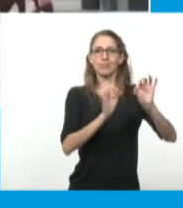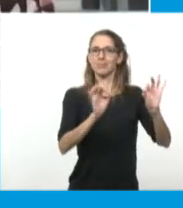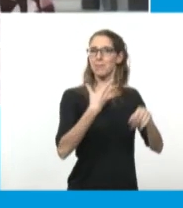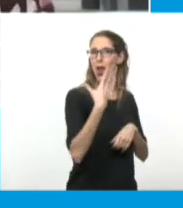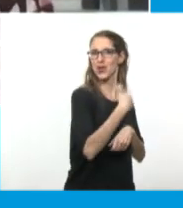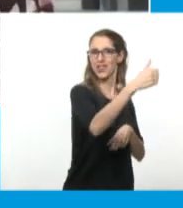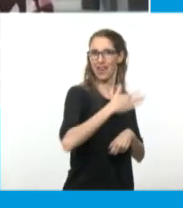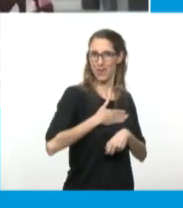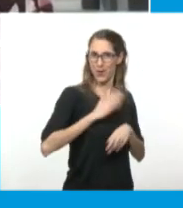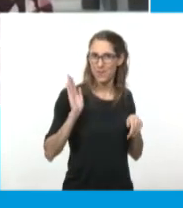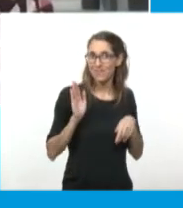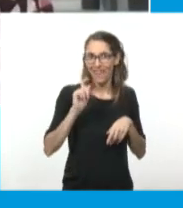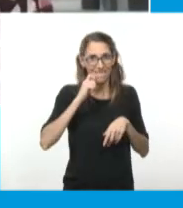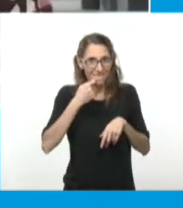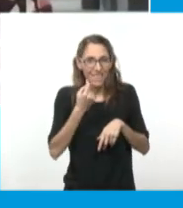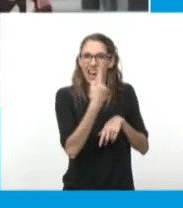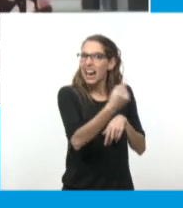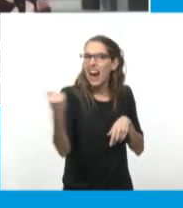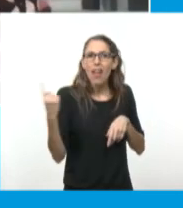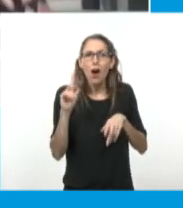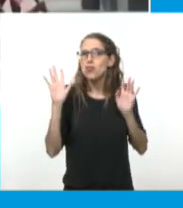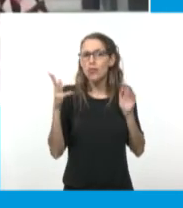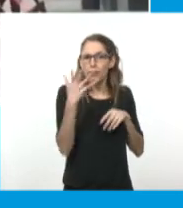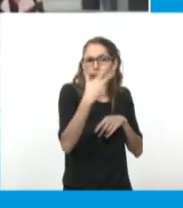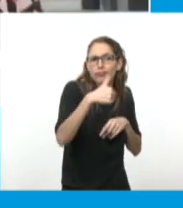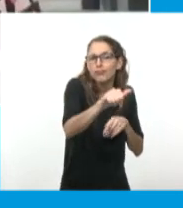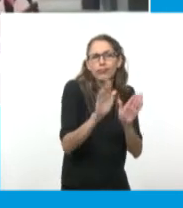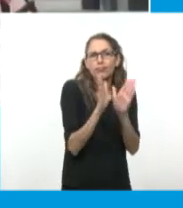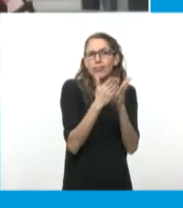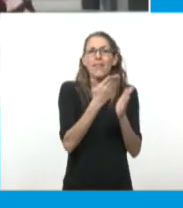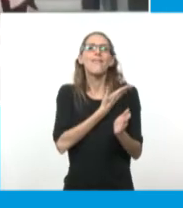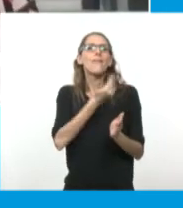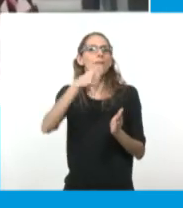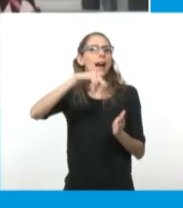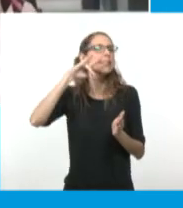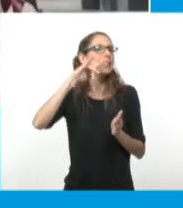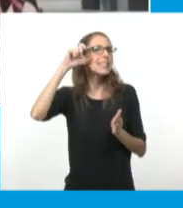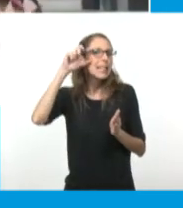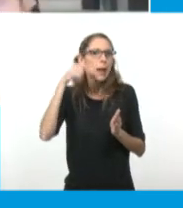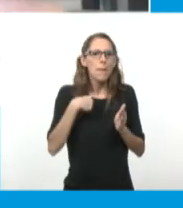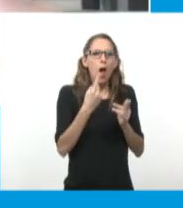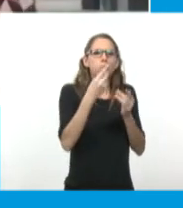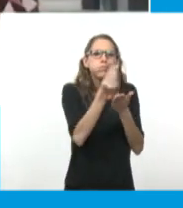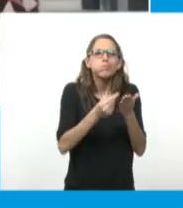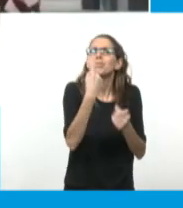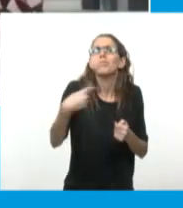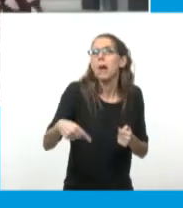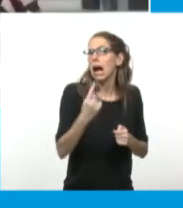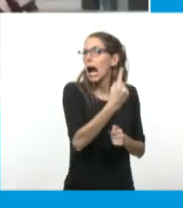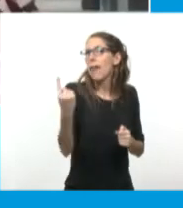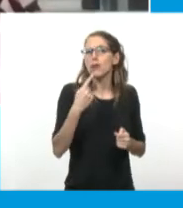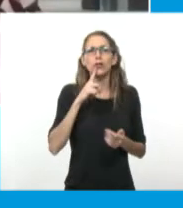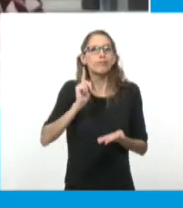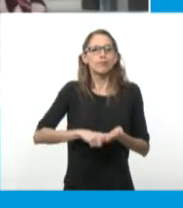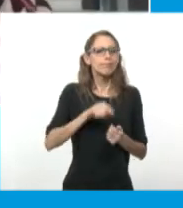Entonces, cada uno se llevaba un fanzine para el caso, digamos, que lo había elegido uno, o no podíamos editar un tocho así con